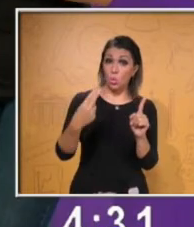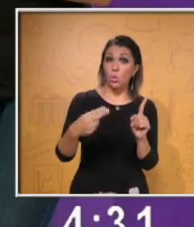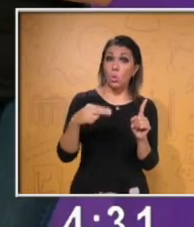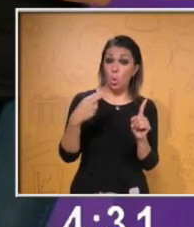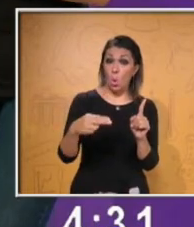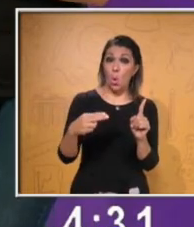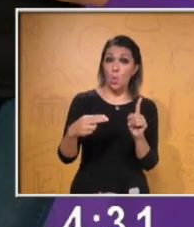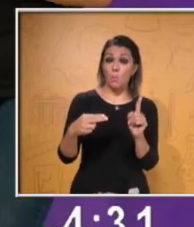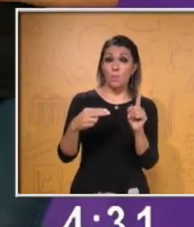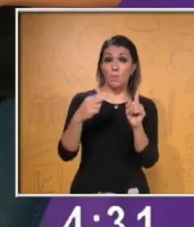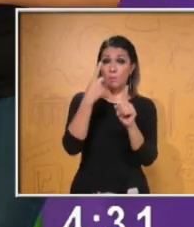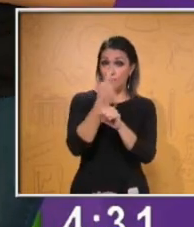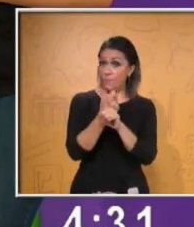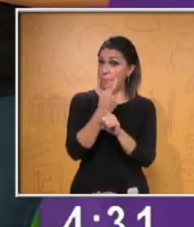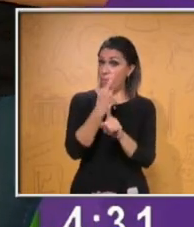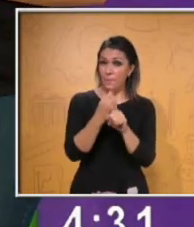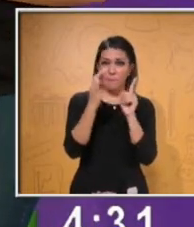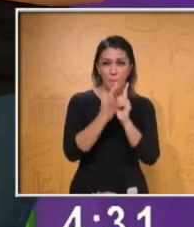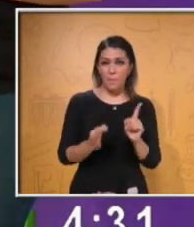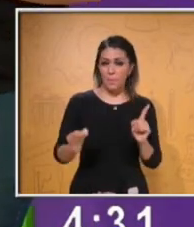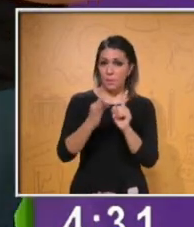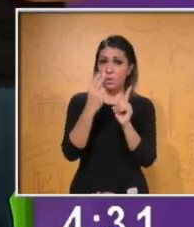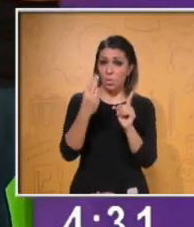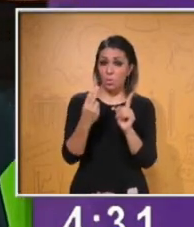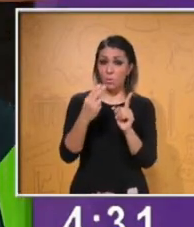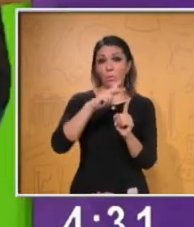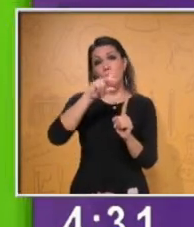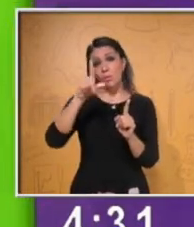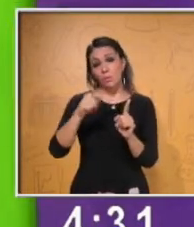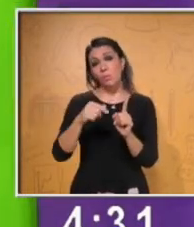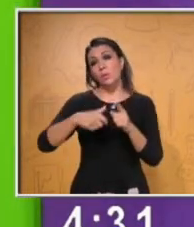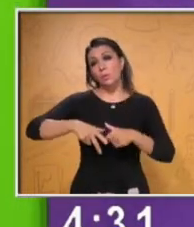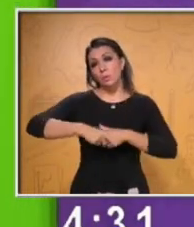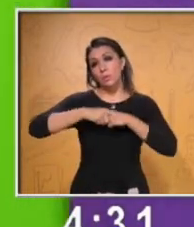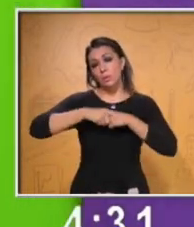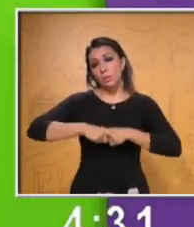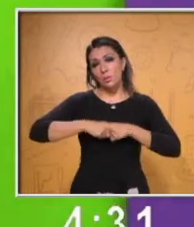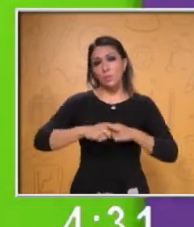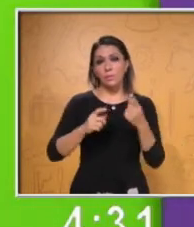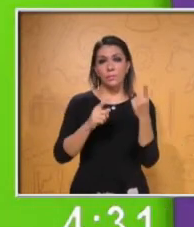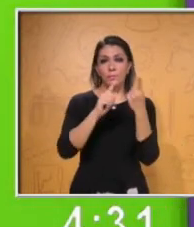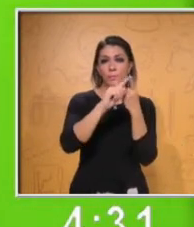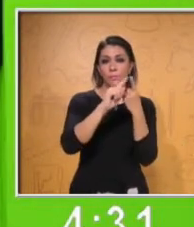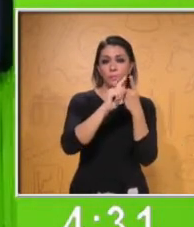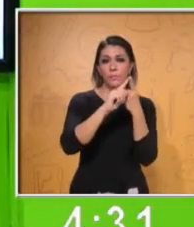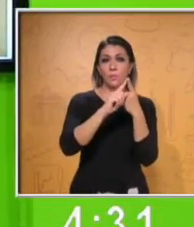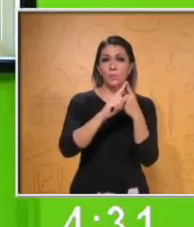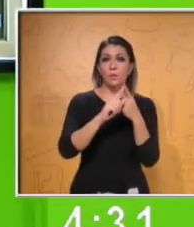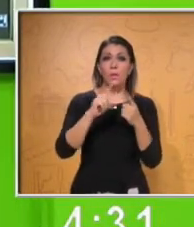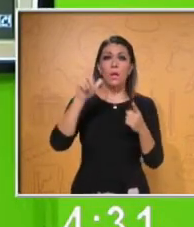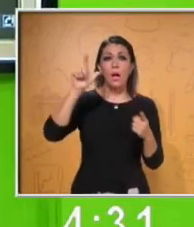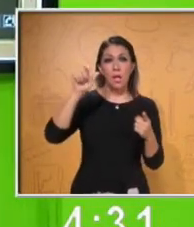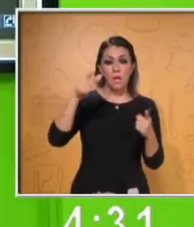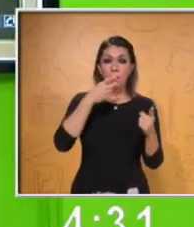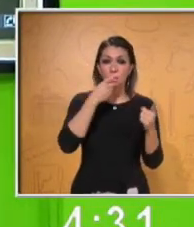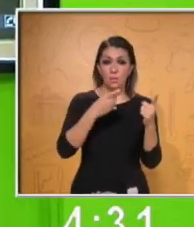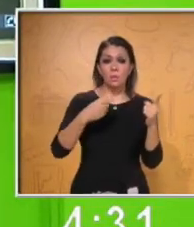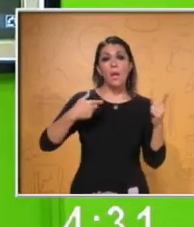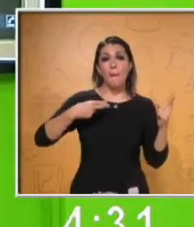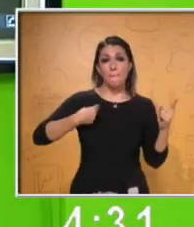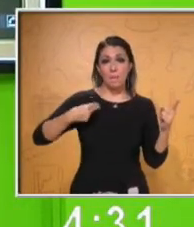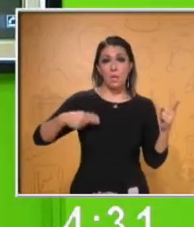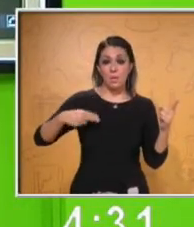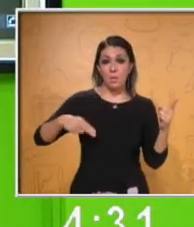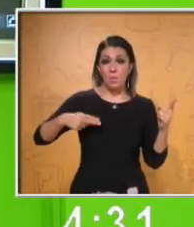después de saludar a la audiencia. Entonces, tenemos la primera parte donde Alex dice, Good morning. My name is Alex.